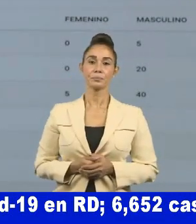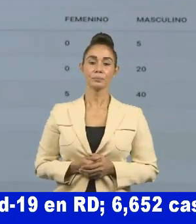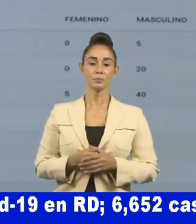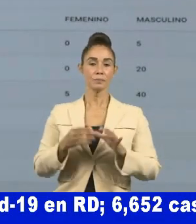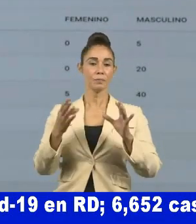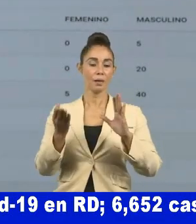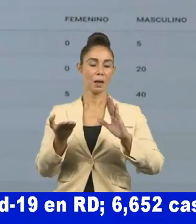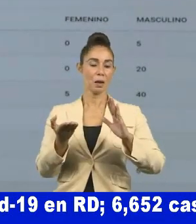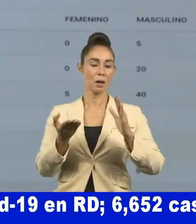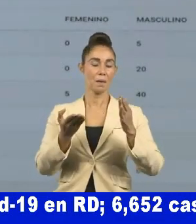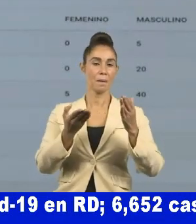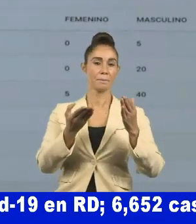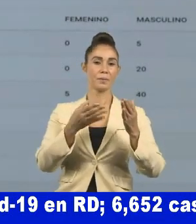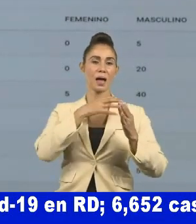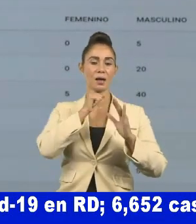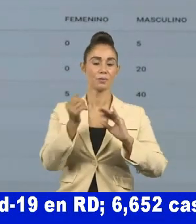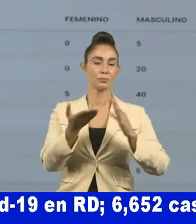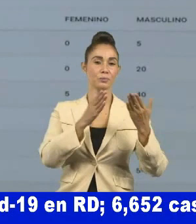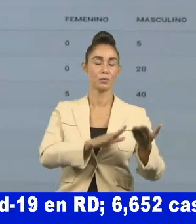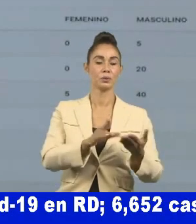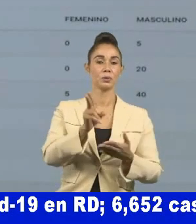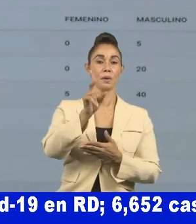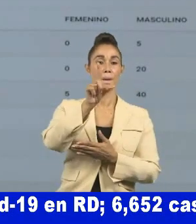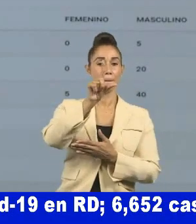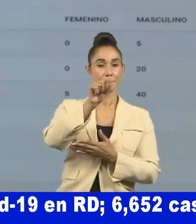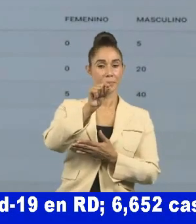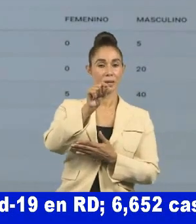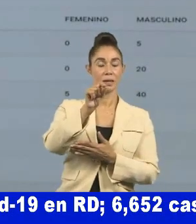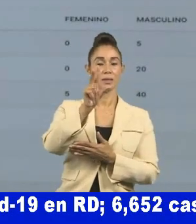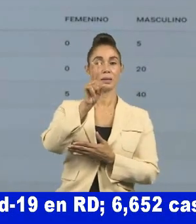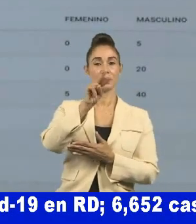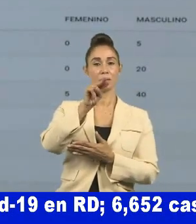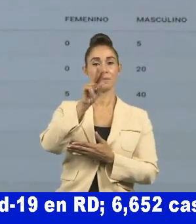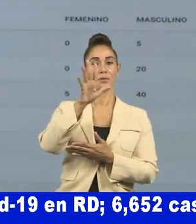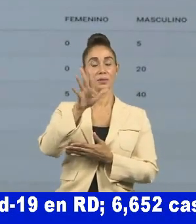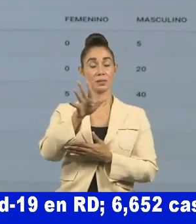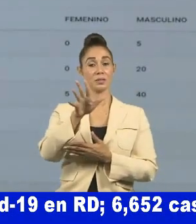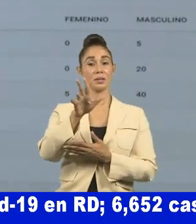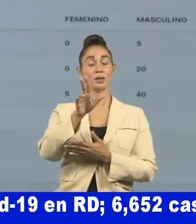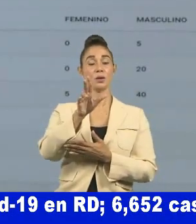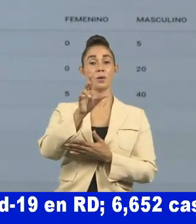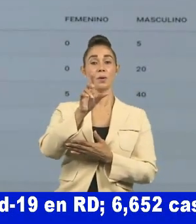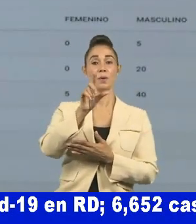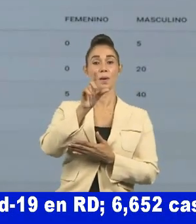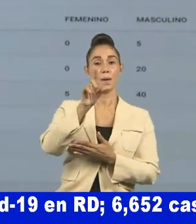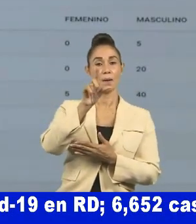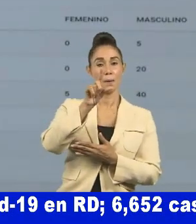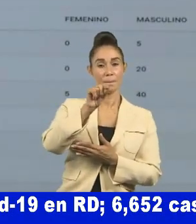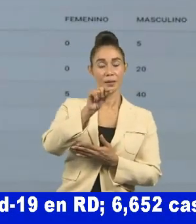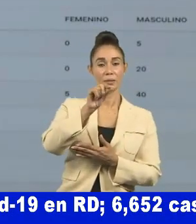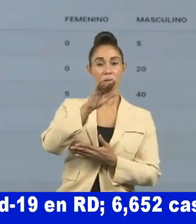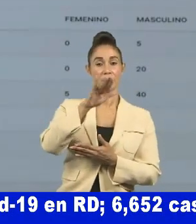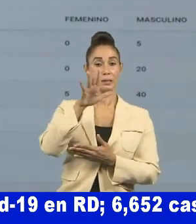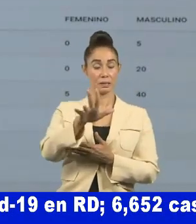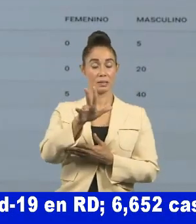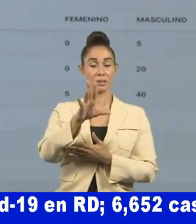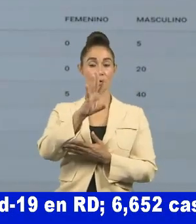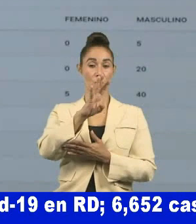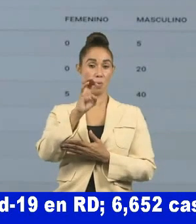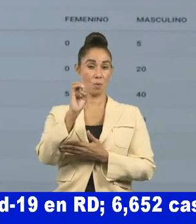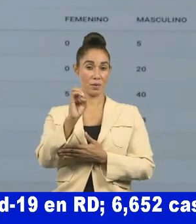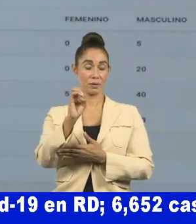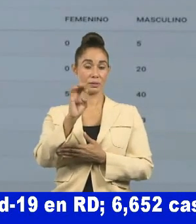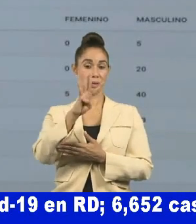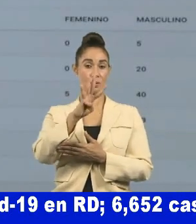entre los 20 y 29 años 5, 30 a 39 años 20, 40 a 49 años